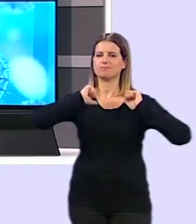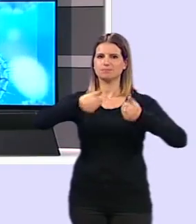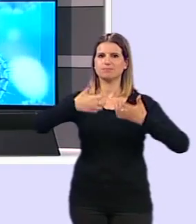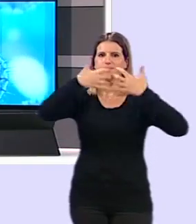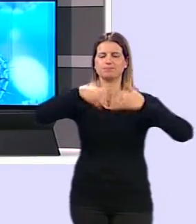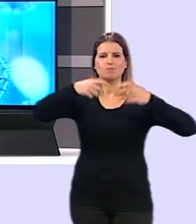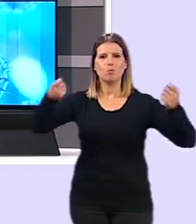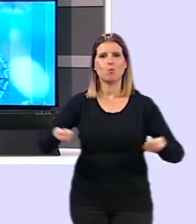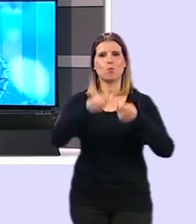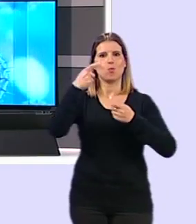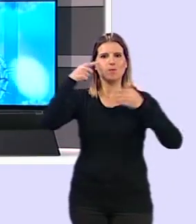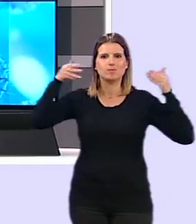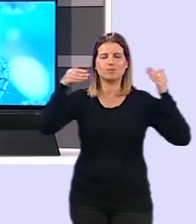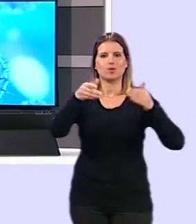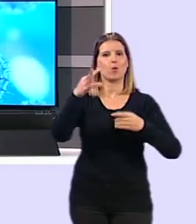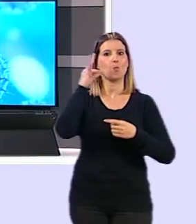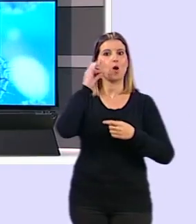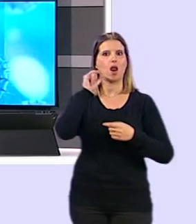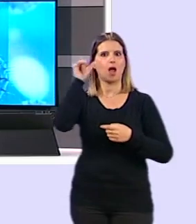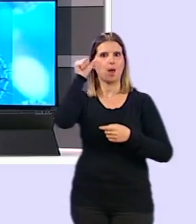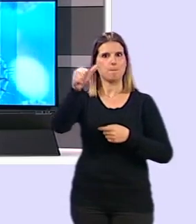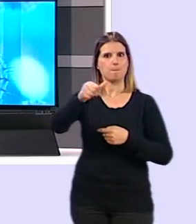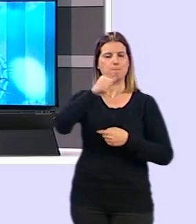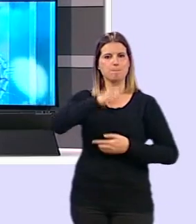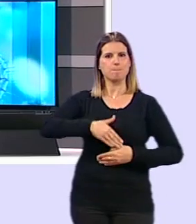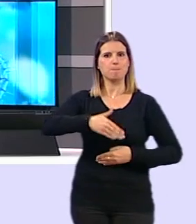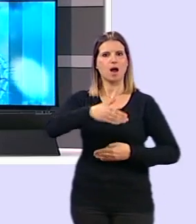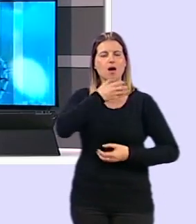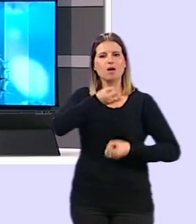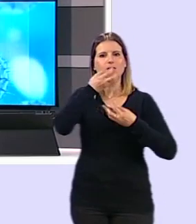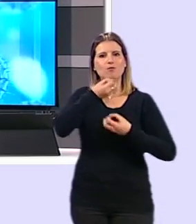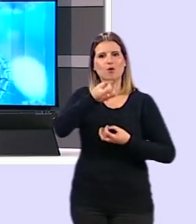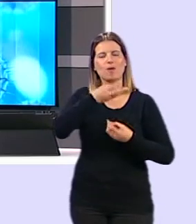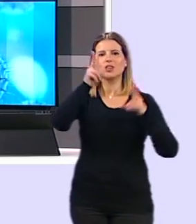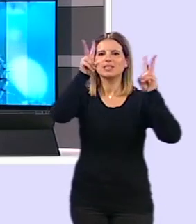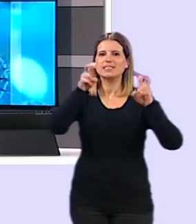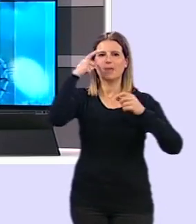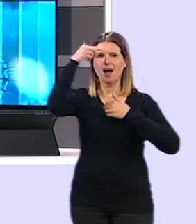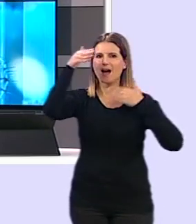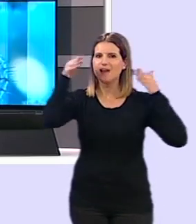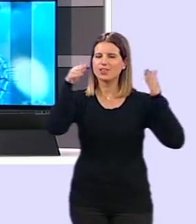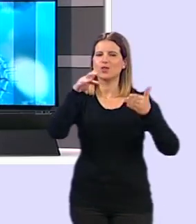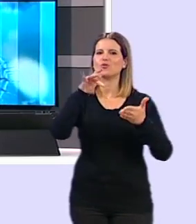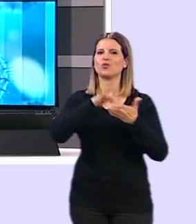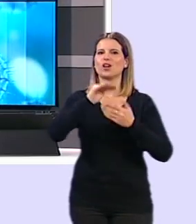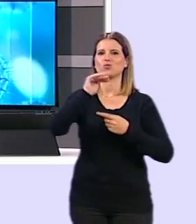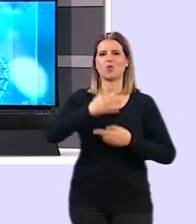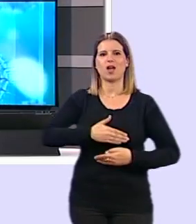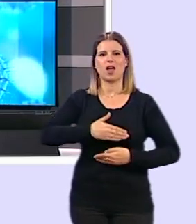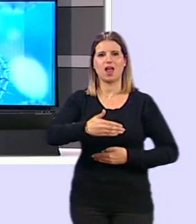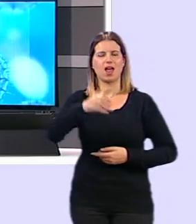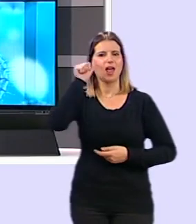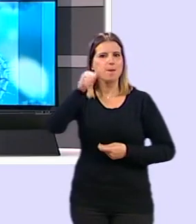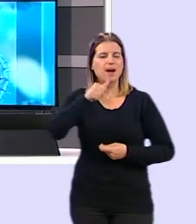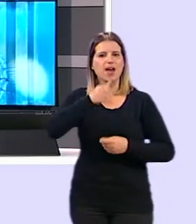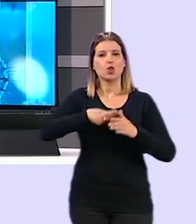una campaña dirigida a las mujeres embarazadas para ofrecerles información sobre la atención durante su gestación parto y